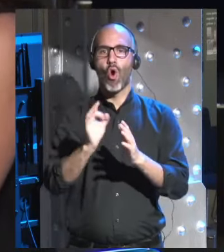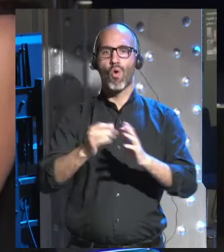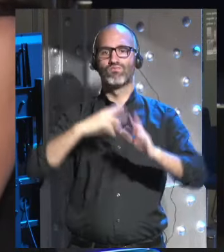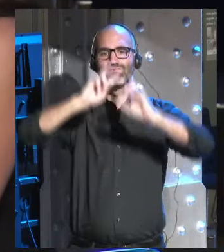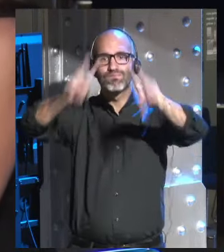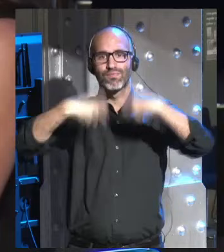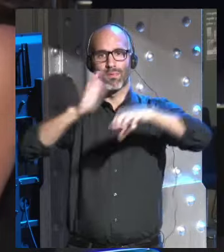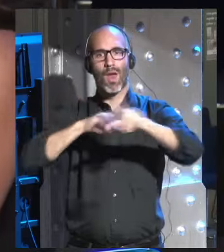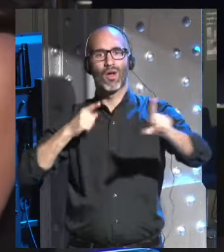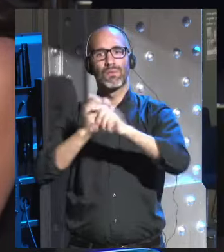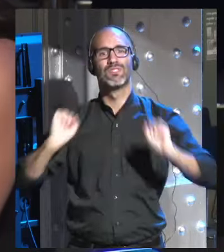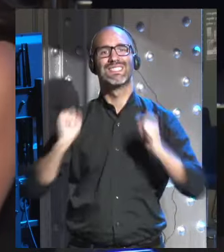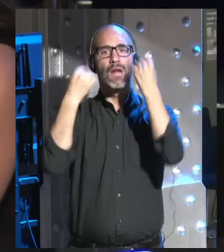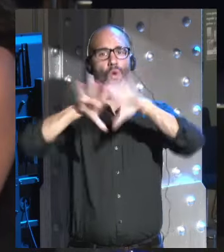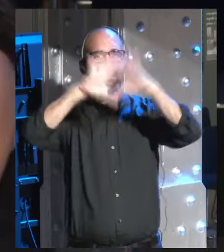para salvar a la humanidad?